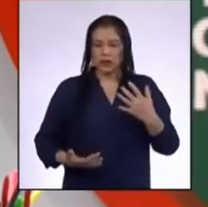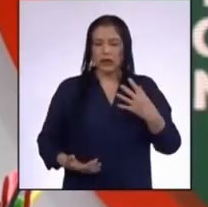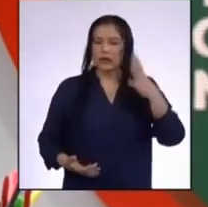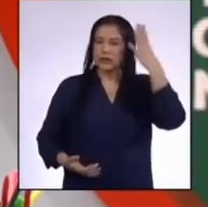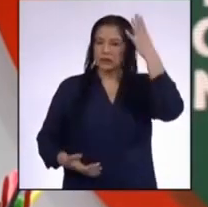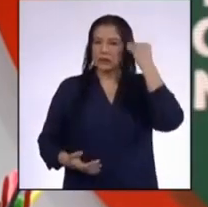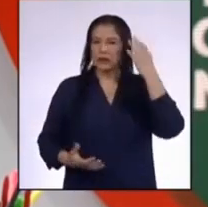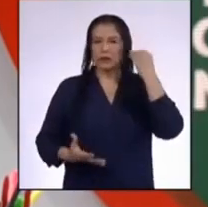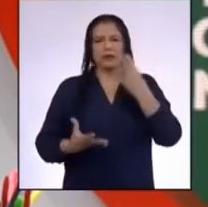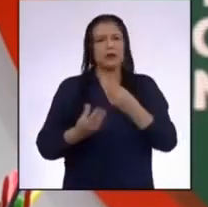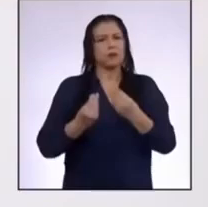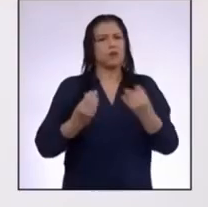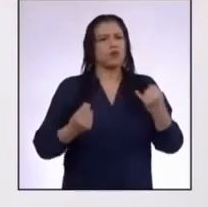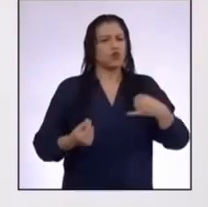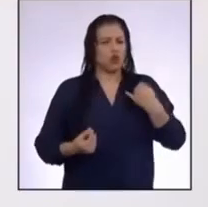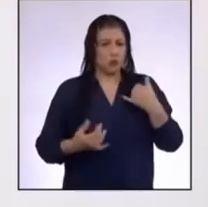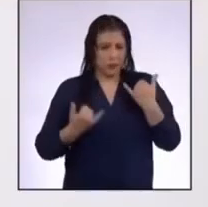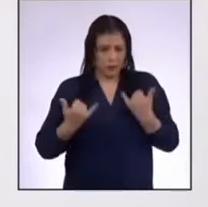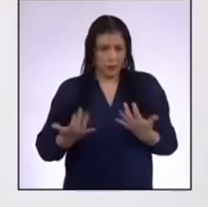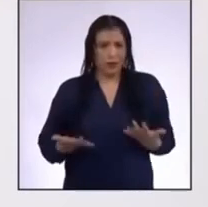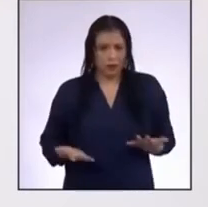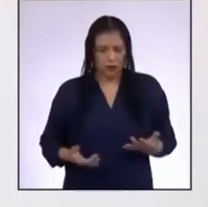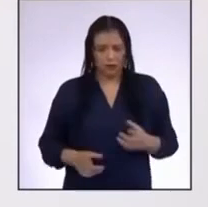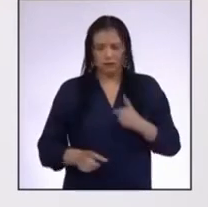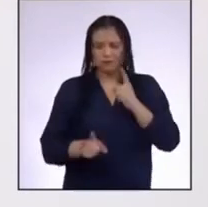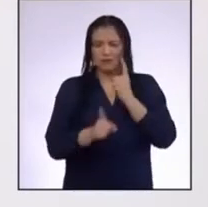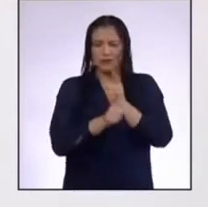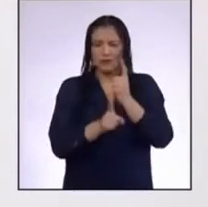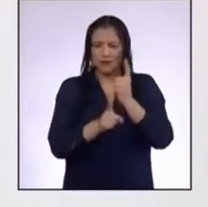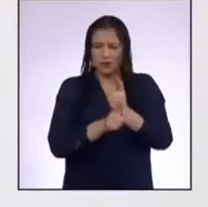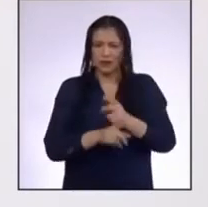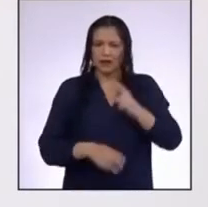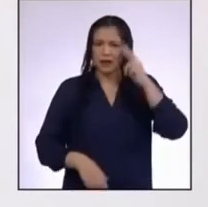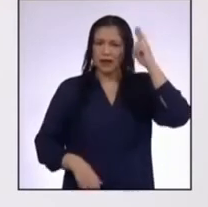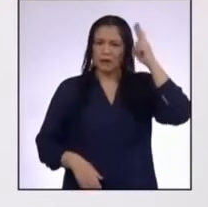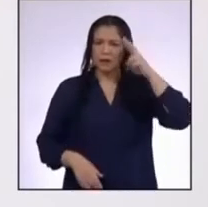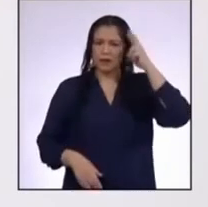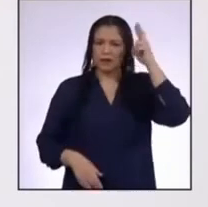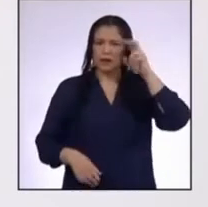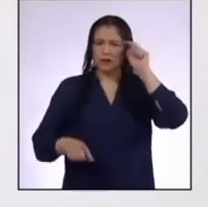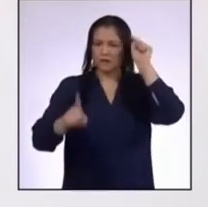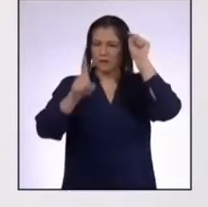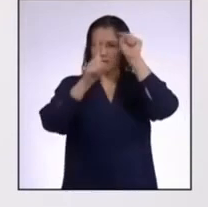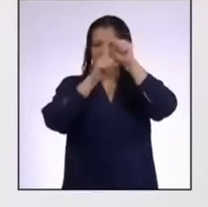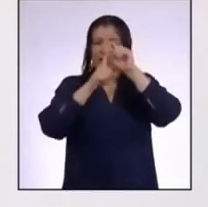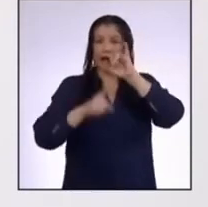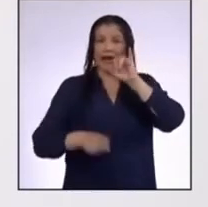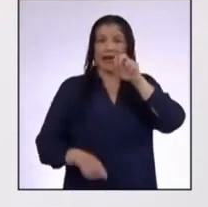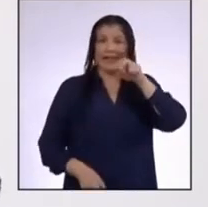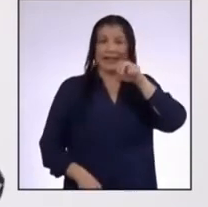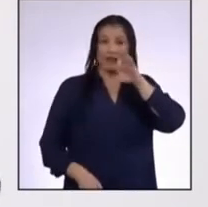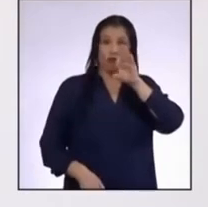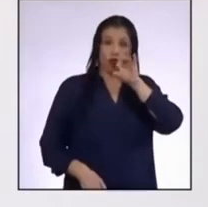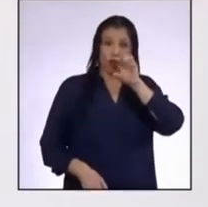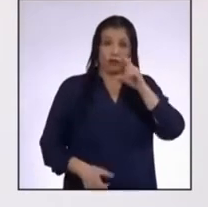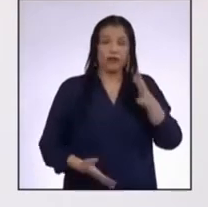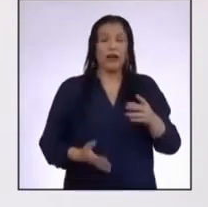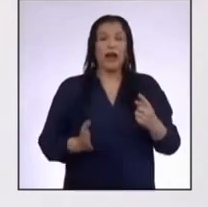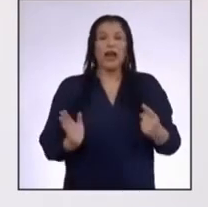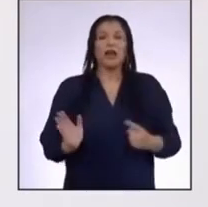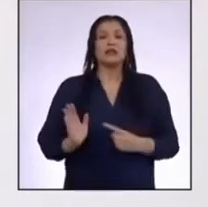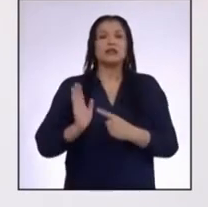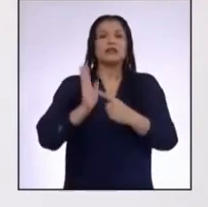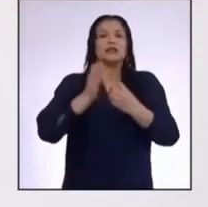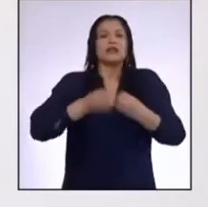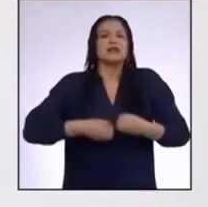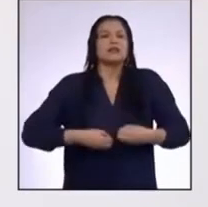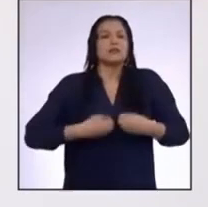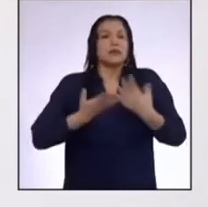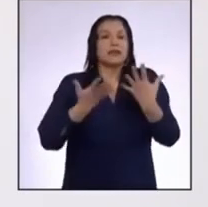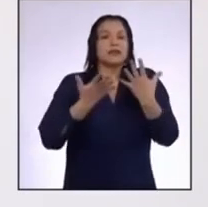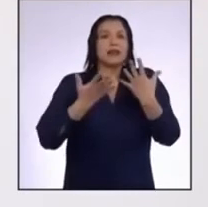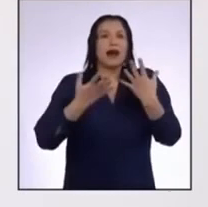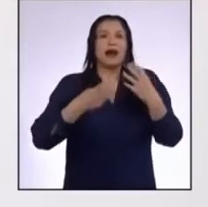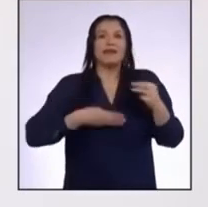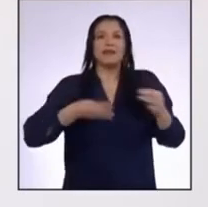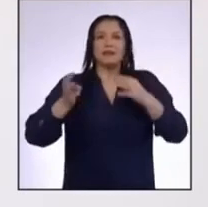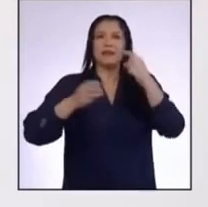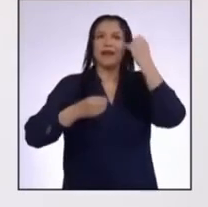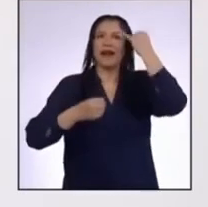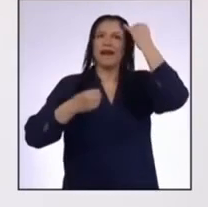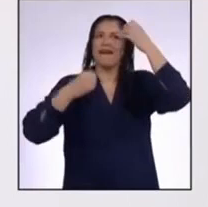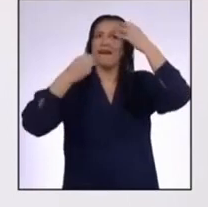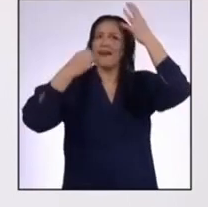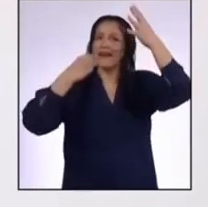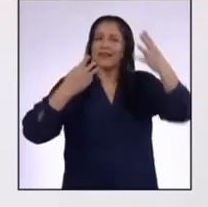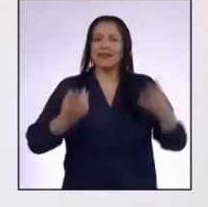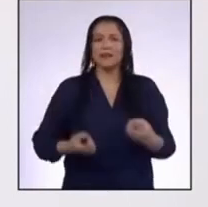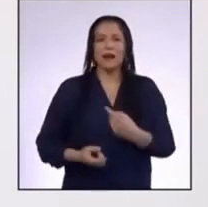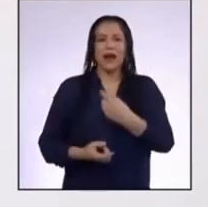muchas y muchos jóvenes Así es Por eso la meta de la infografía es expresar de manera creativa Lo que